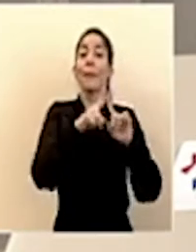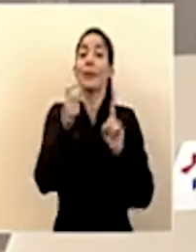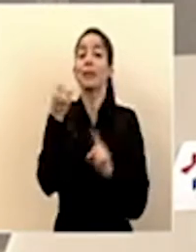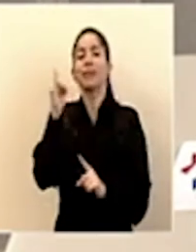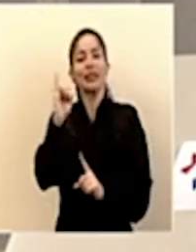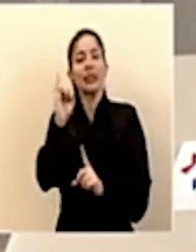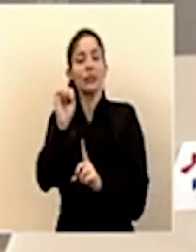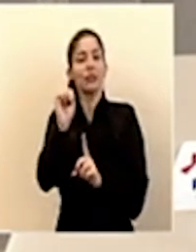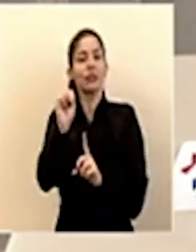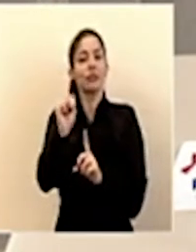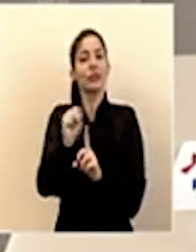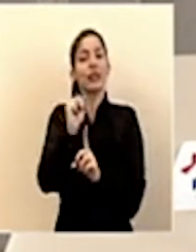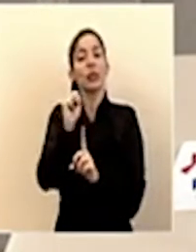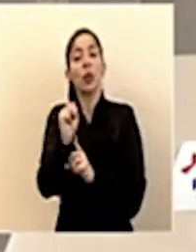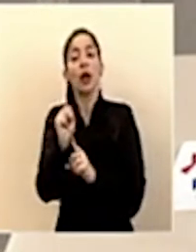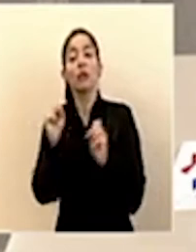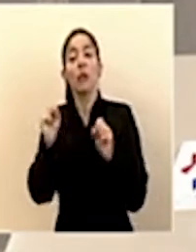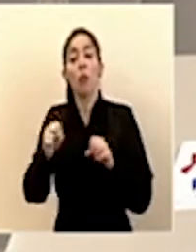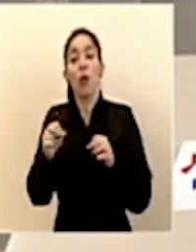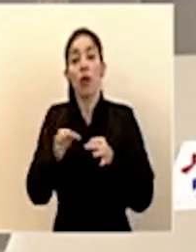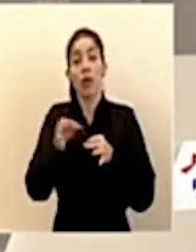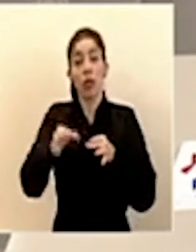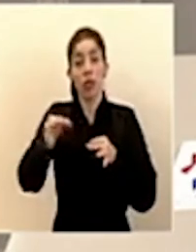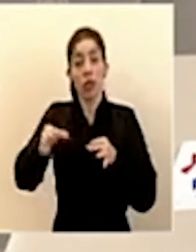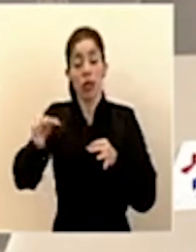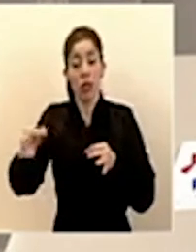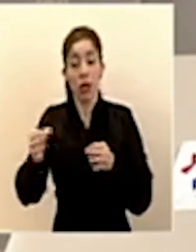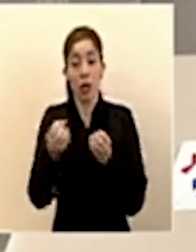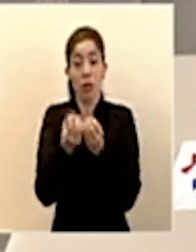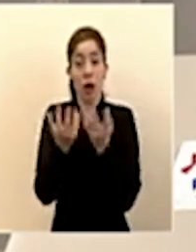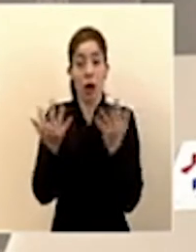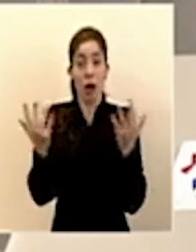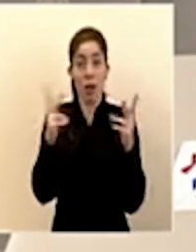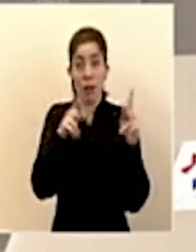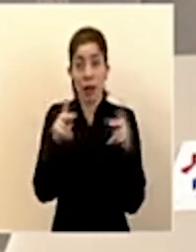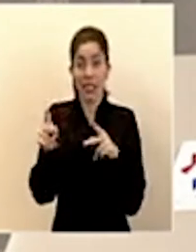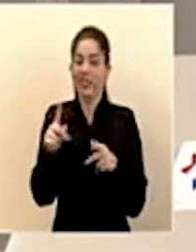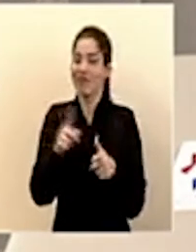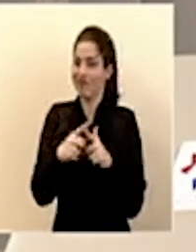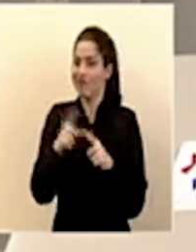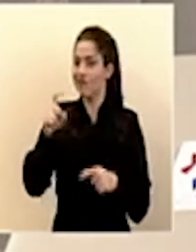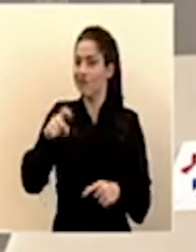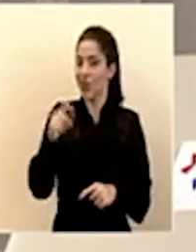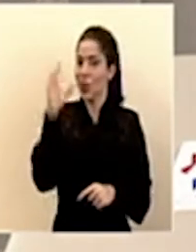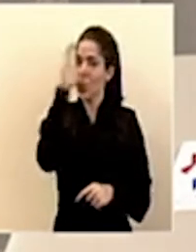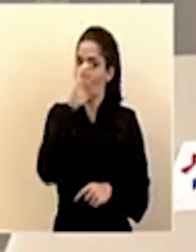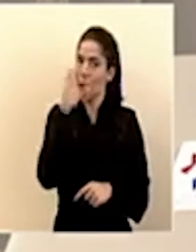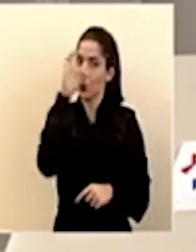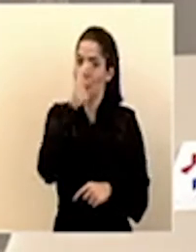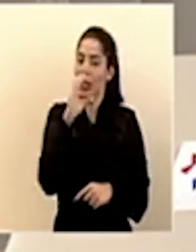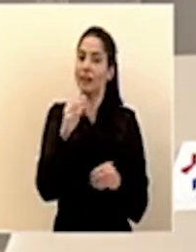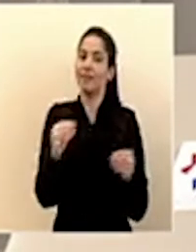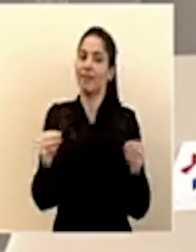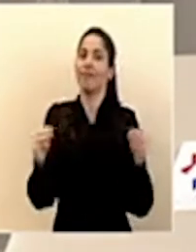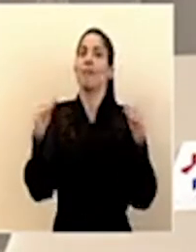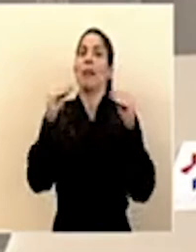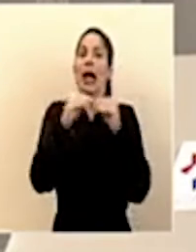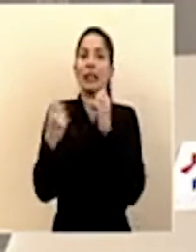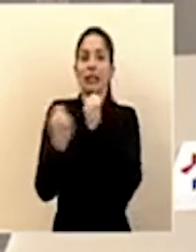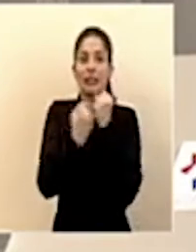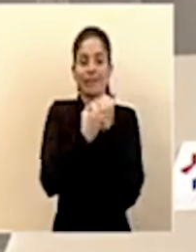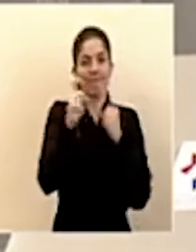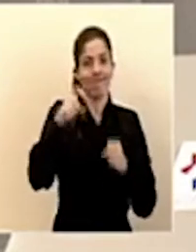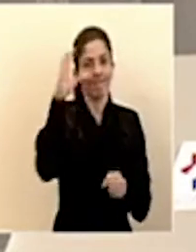que pueda prolongarse más y con más personas, necesitaríamos buscar más apoyos.